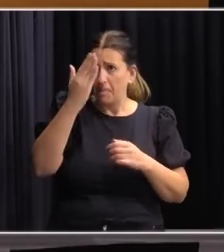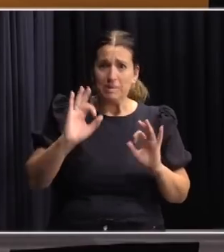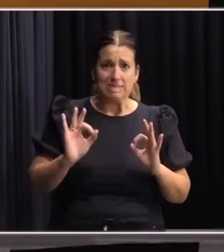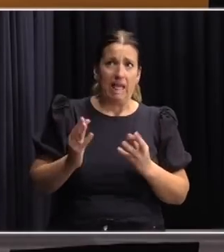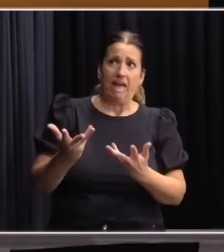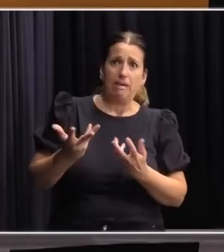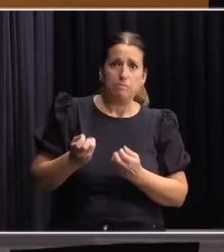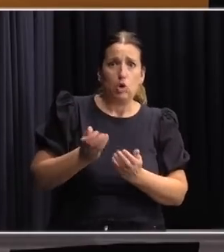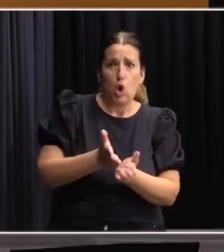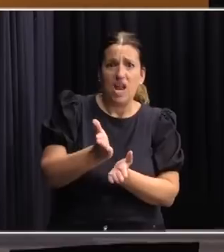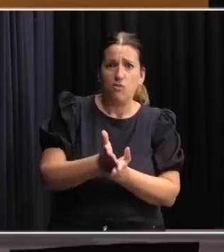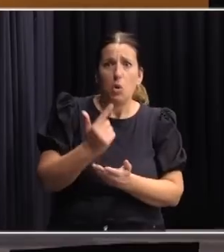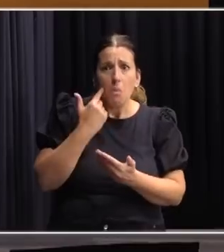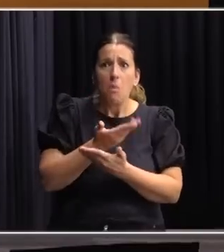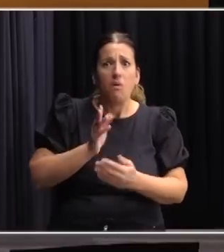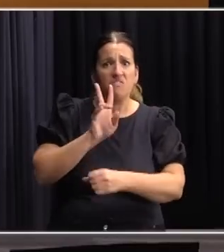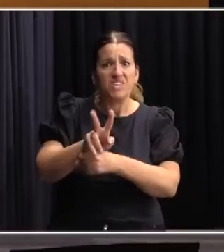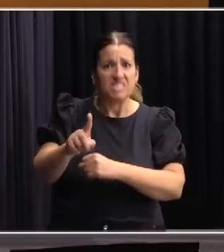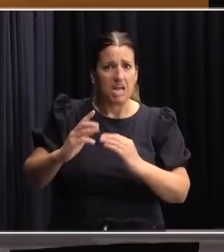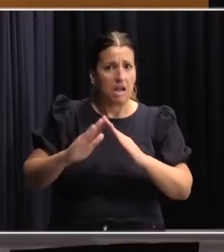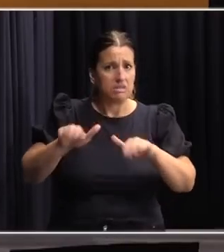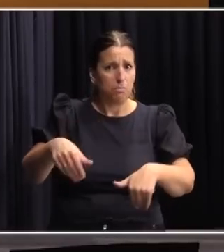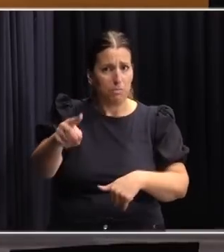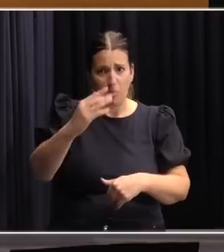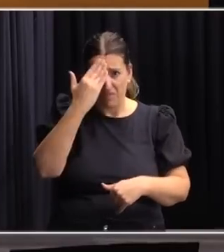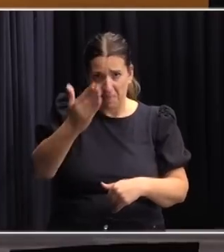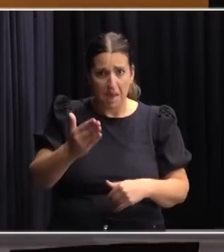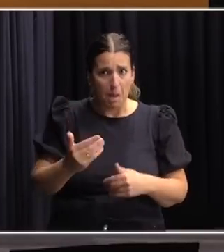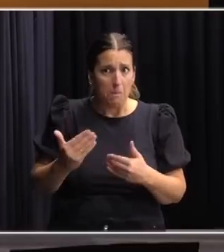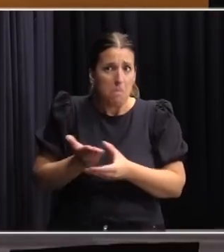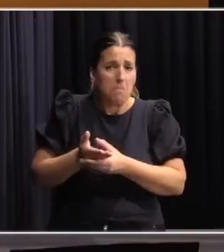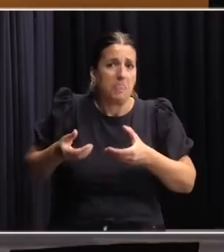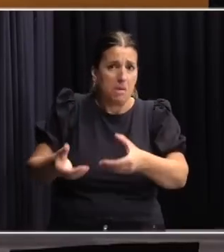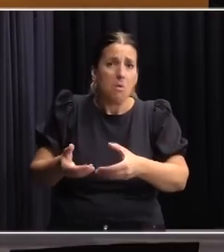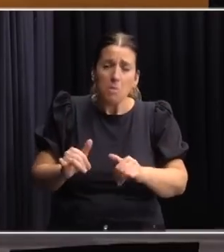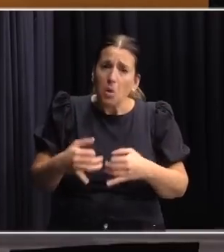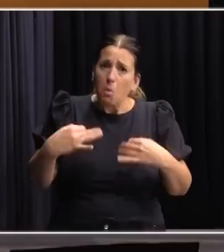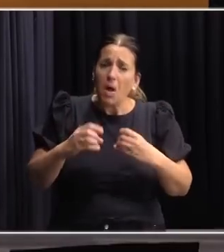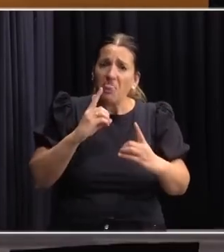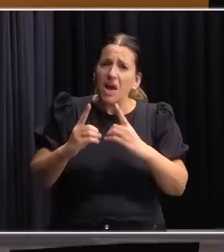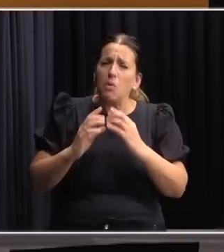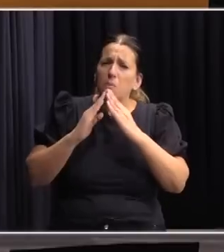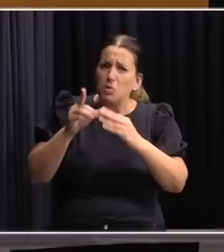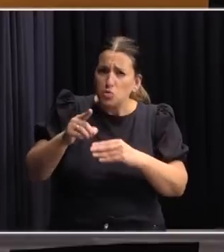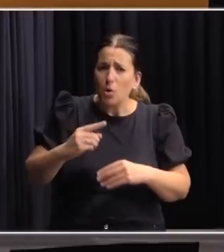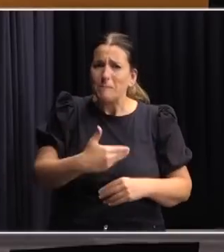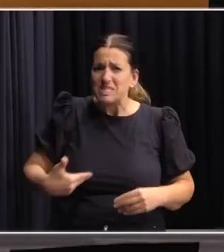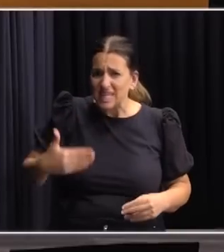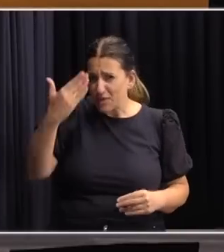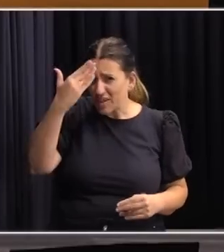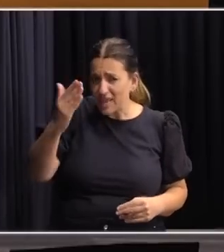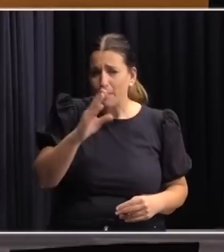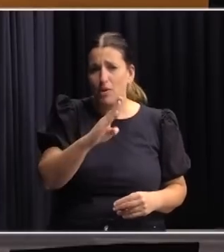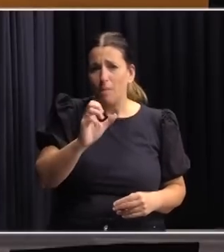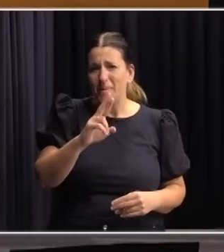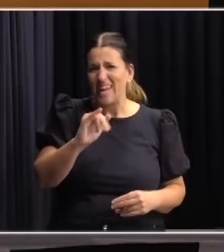fuimos a la sede y se lo presentamos y en virtud de que hay buen diálogo se habló con Fernando Pereira para preguntarle por qué no llegó ese aporte o en qué está